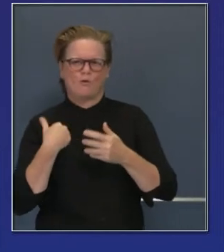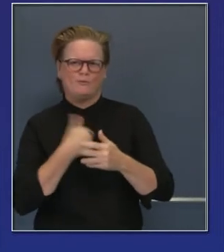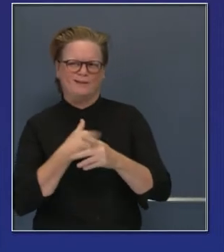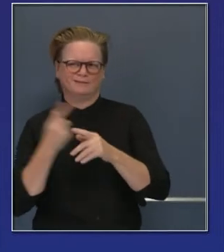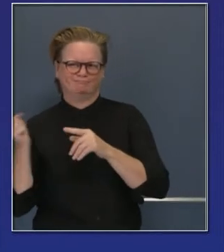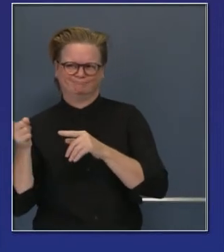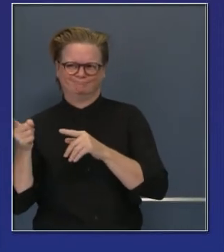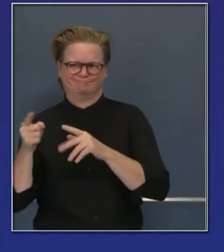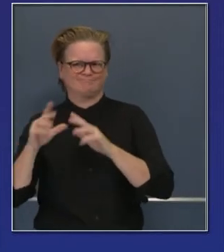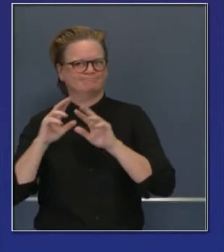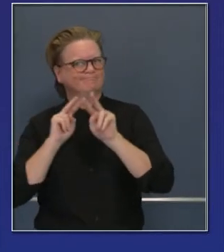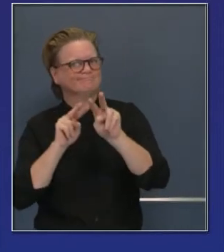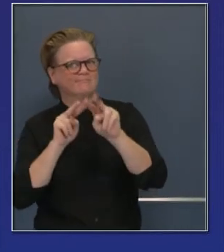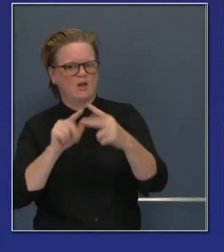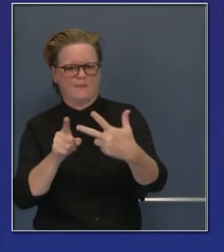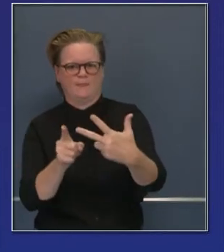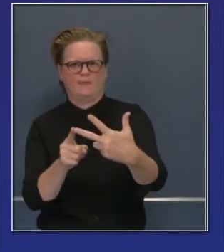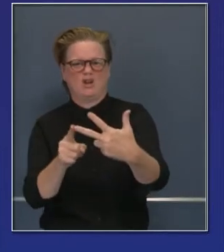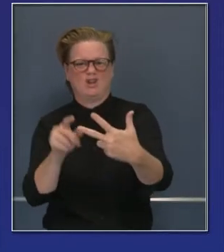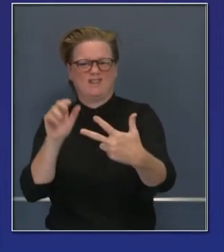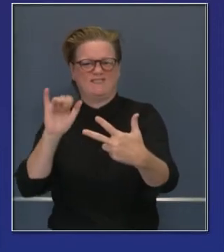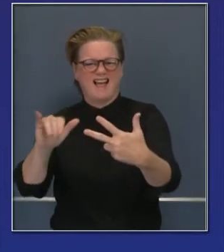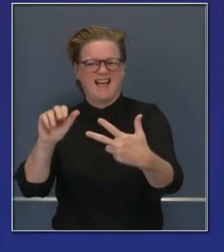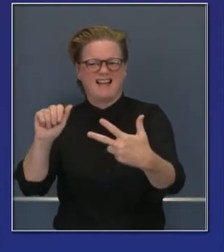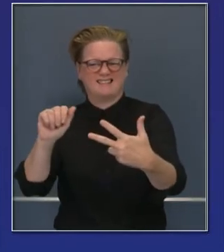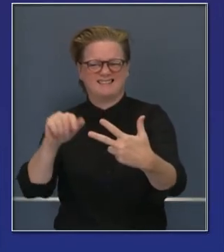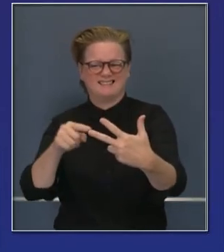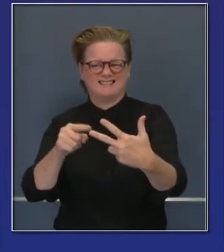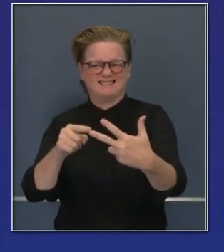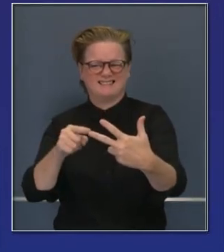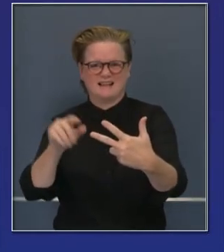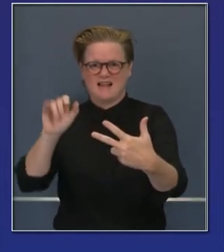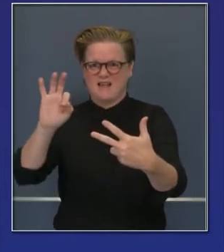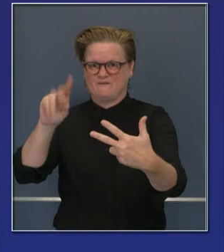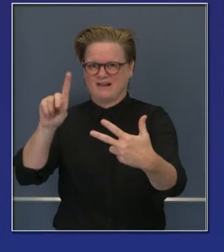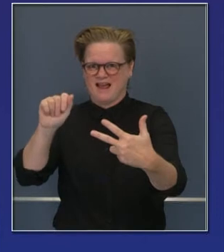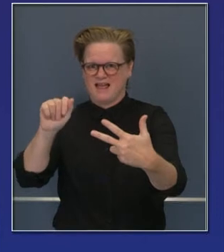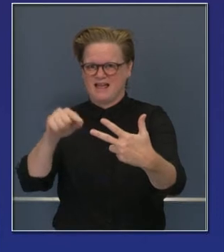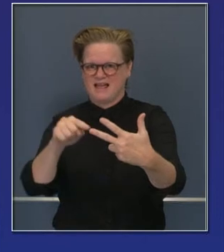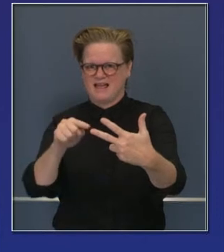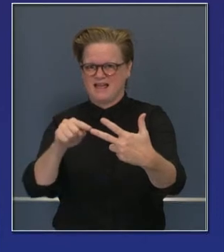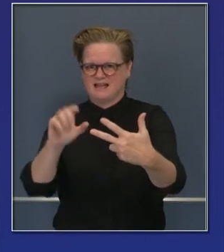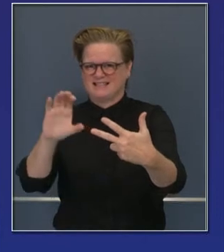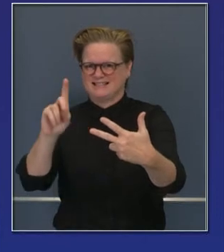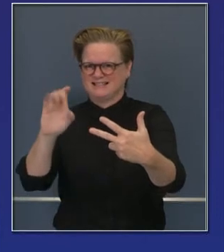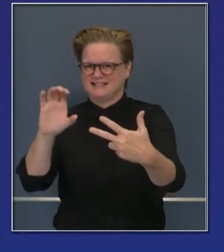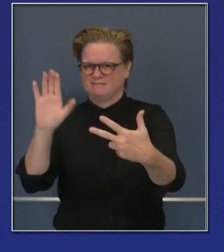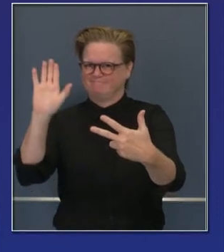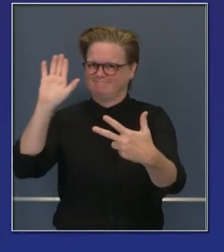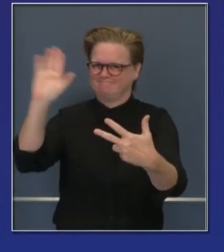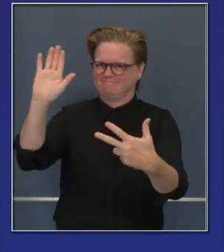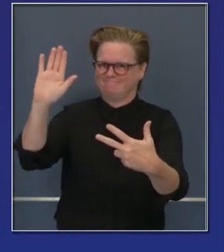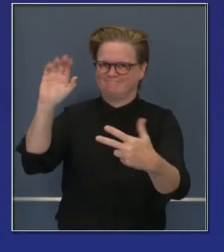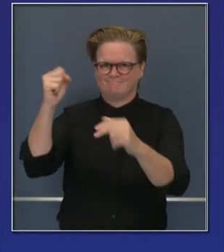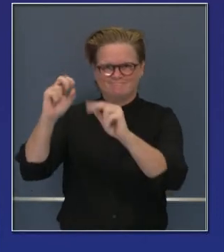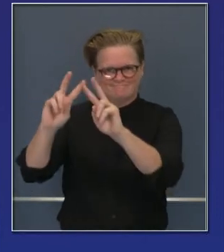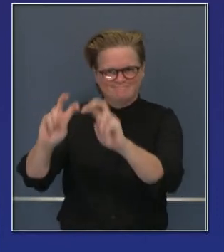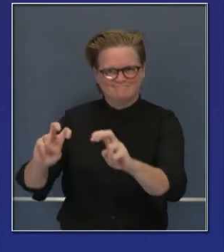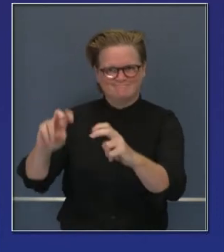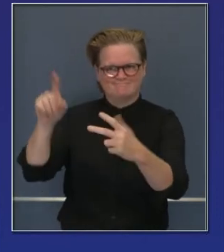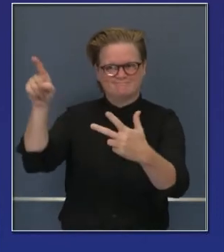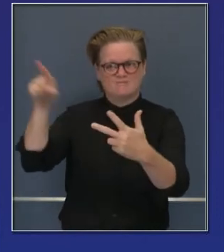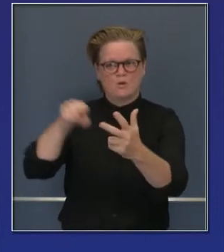a los datos de la fase 3 cuando FDA y CDC reciba esta información. Y vamos a apresurar esa